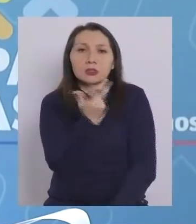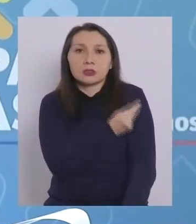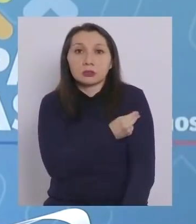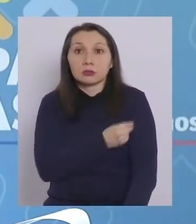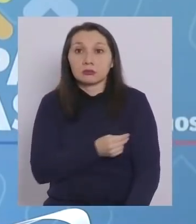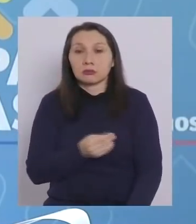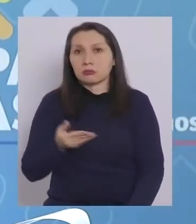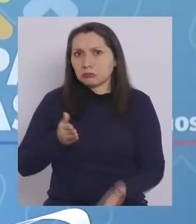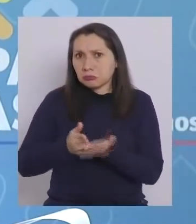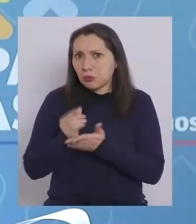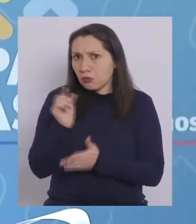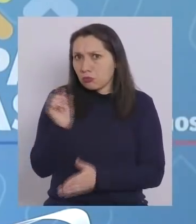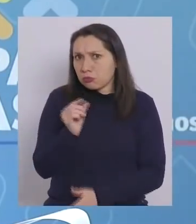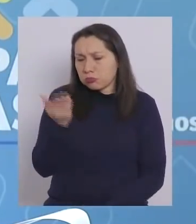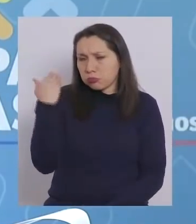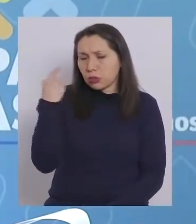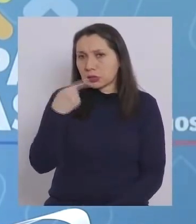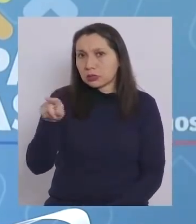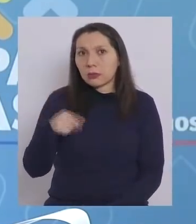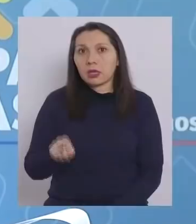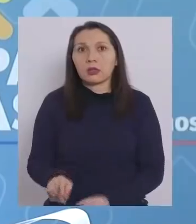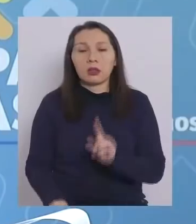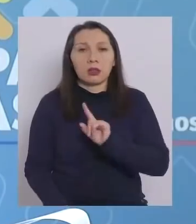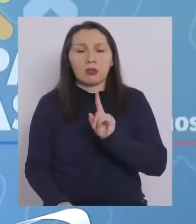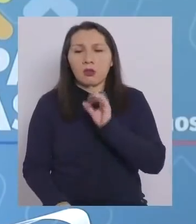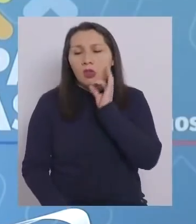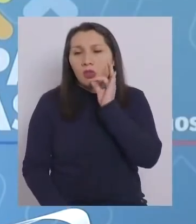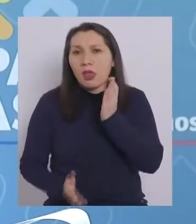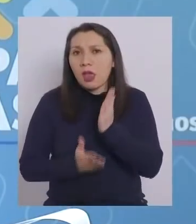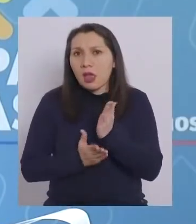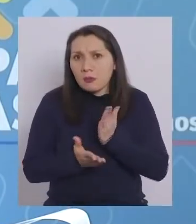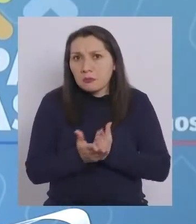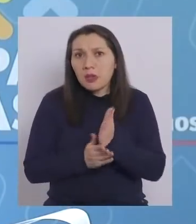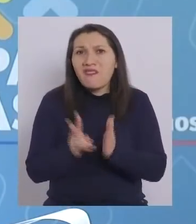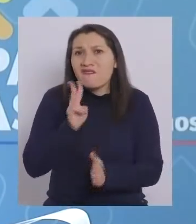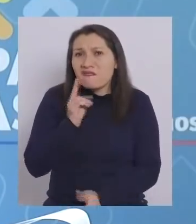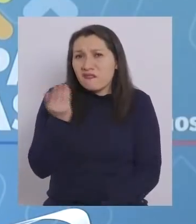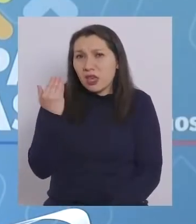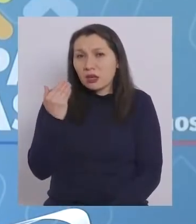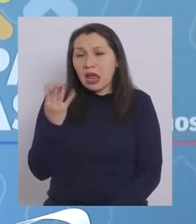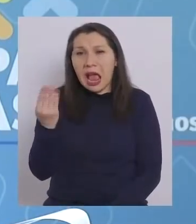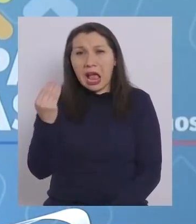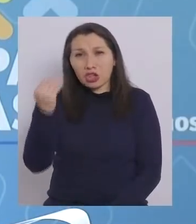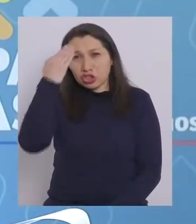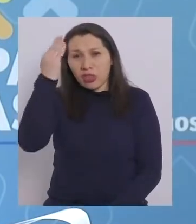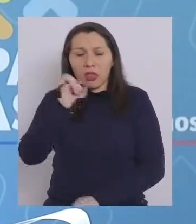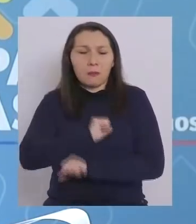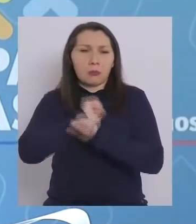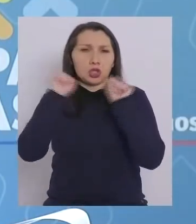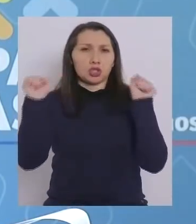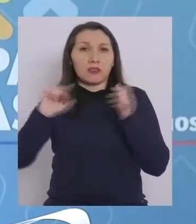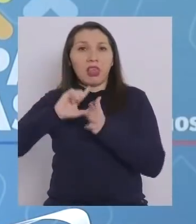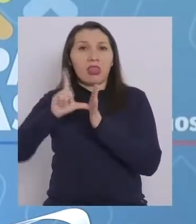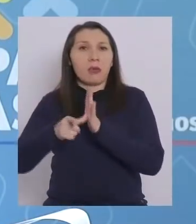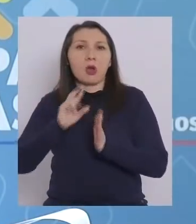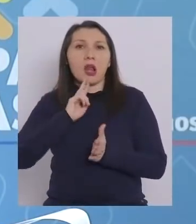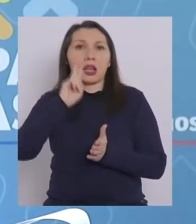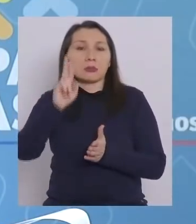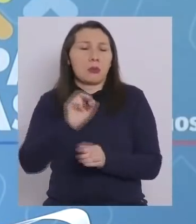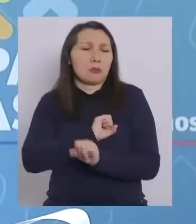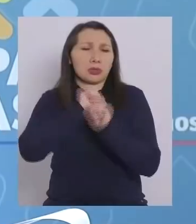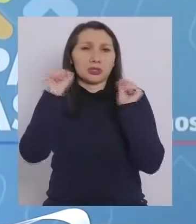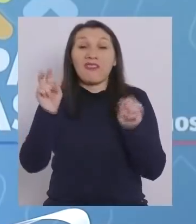Comenzó hace muy pocas semanas. No, comenzó el viernes. Por lo tanto, 14 días es imposible que se demore 14 días.